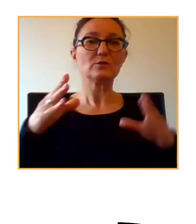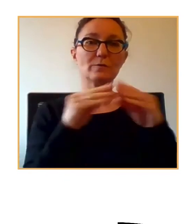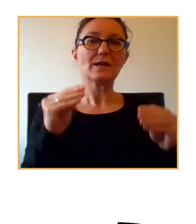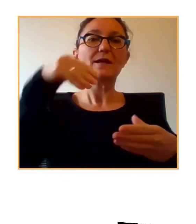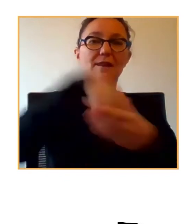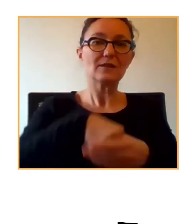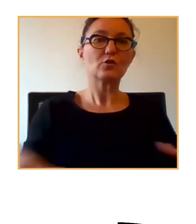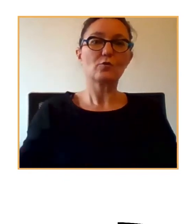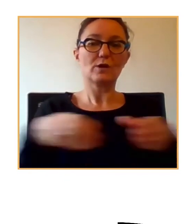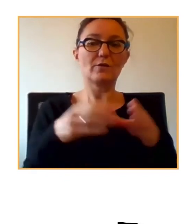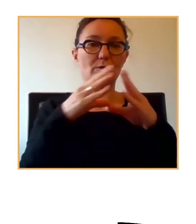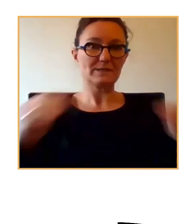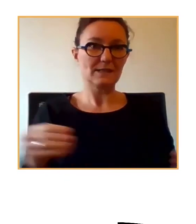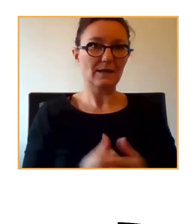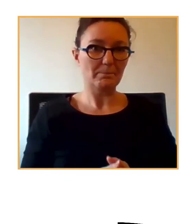universitaria.